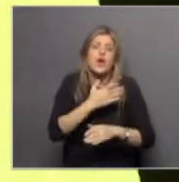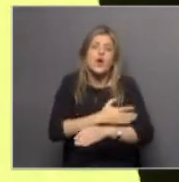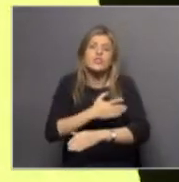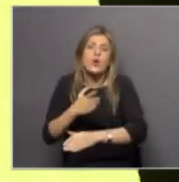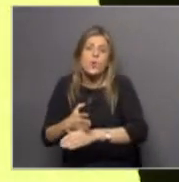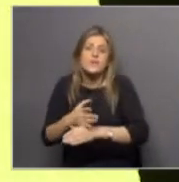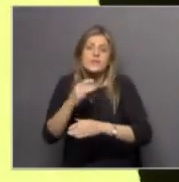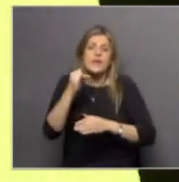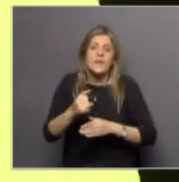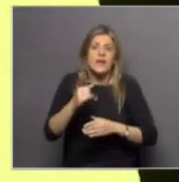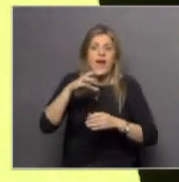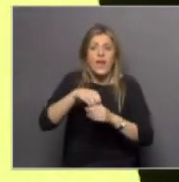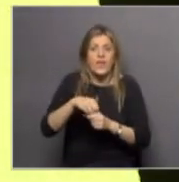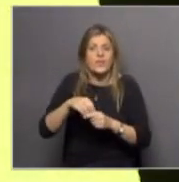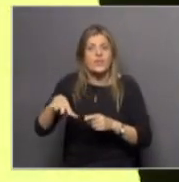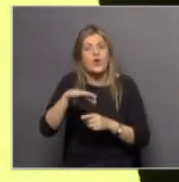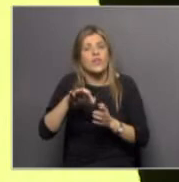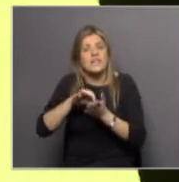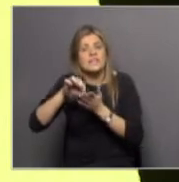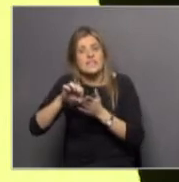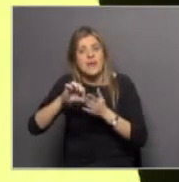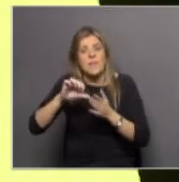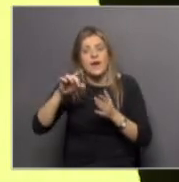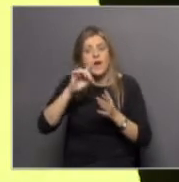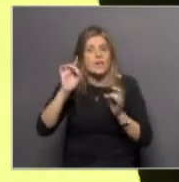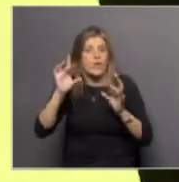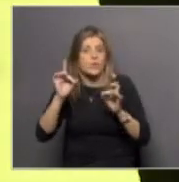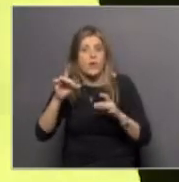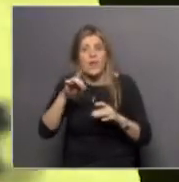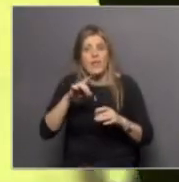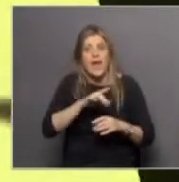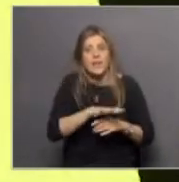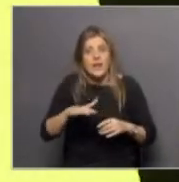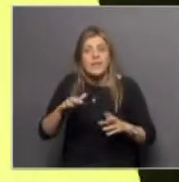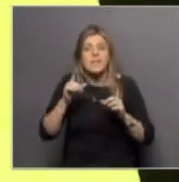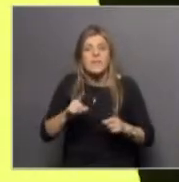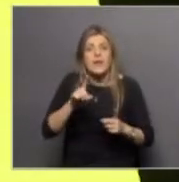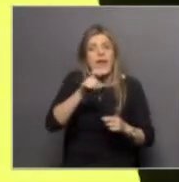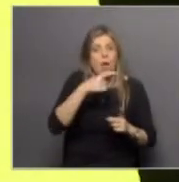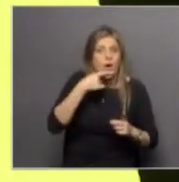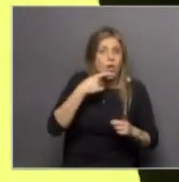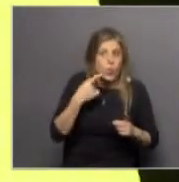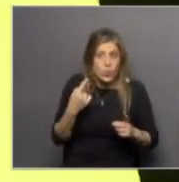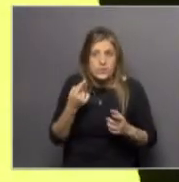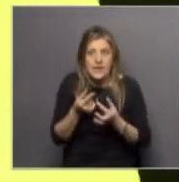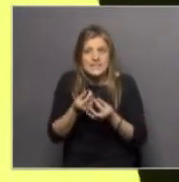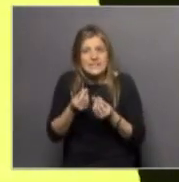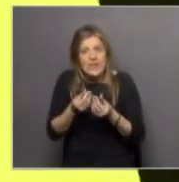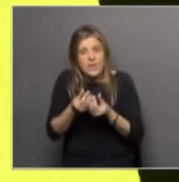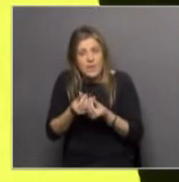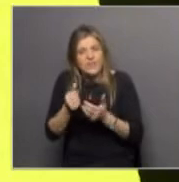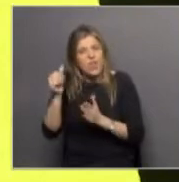esto sobre el ecosistema antártico? ¿El aumento en el aporte de sedimentos y agua dulce daña el equilibrio